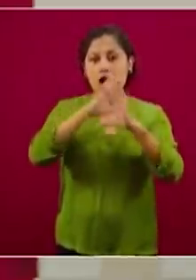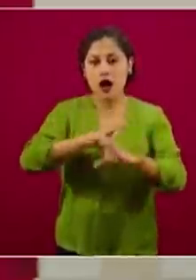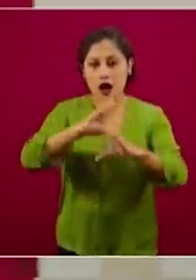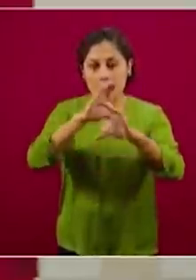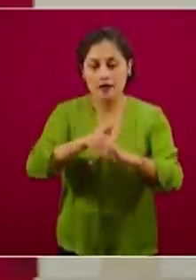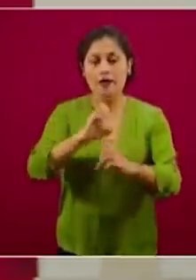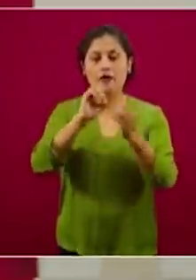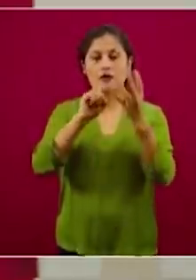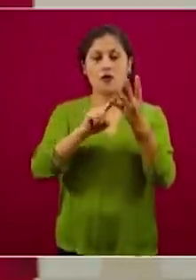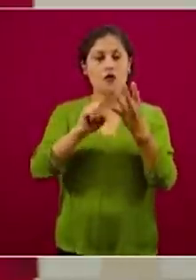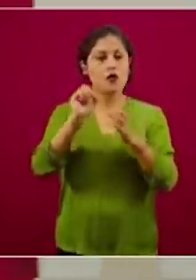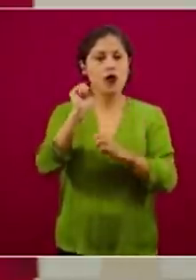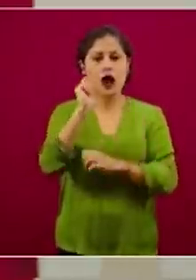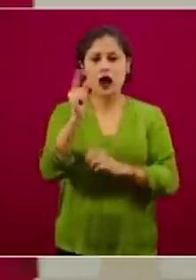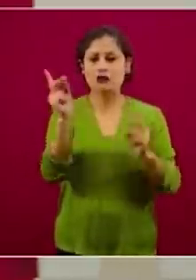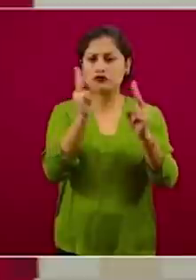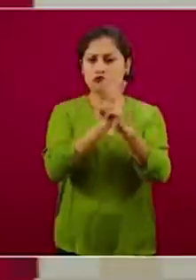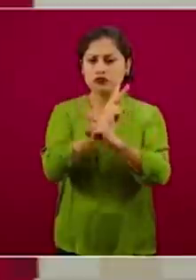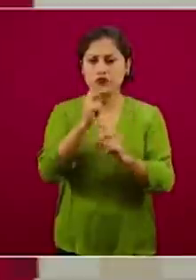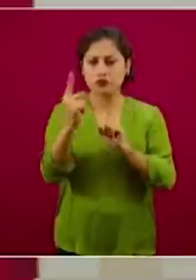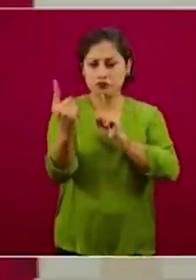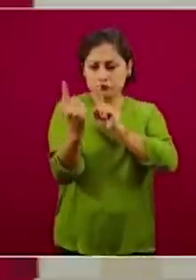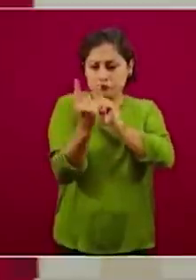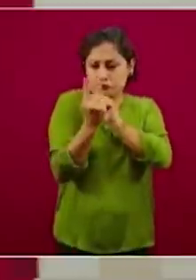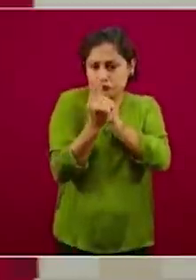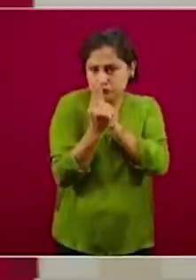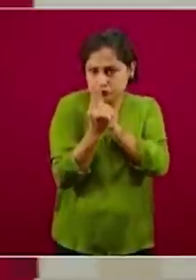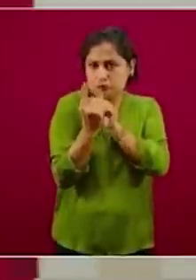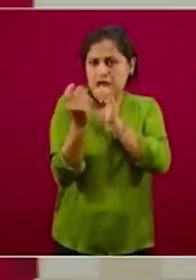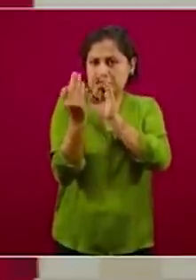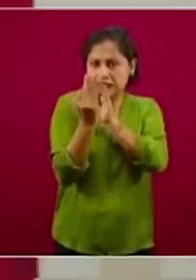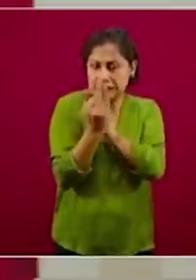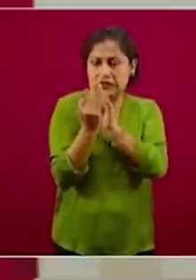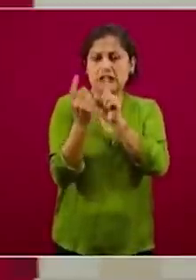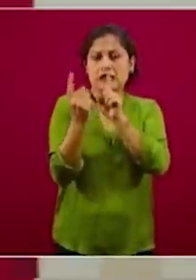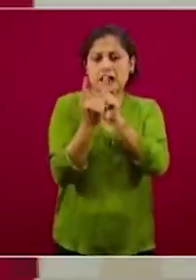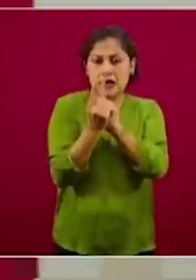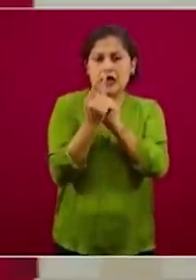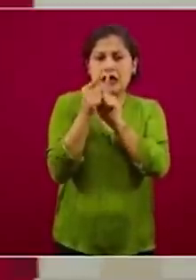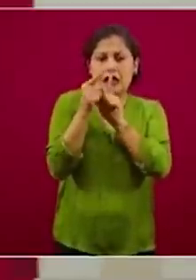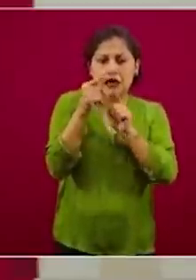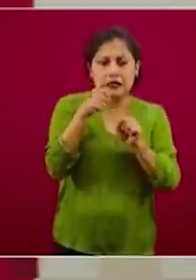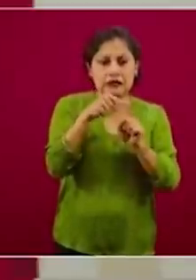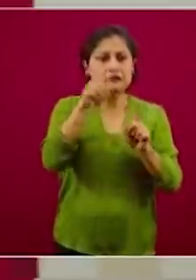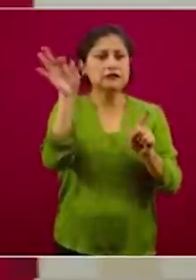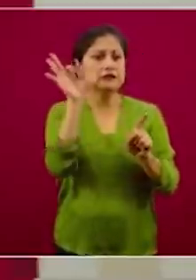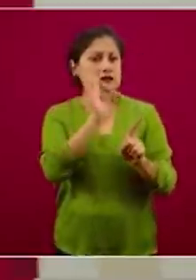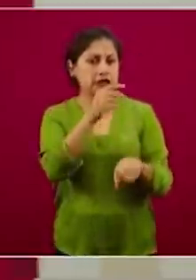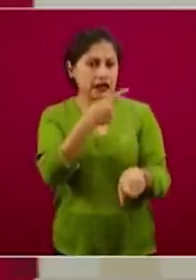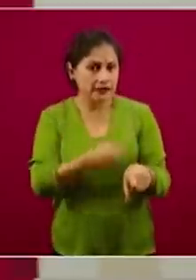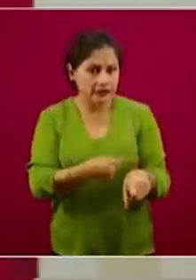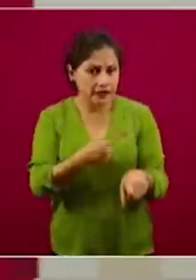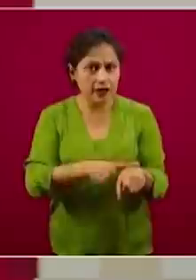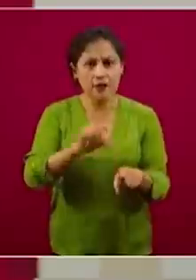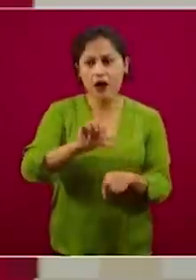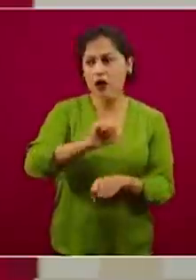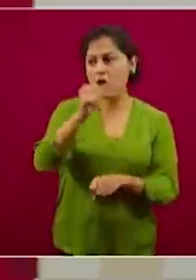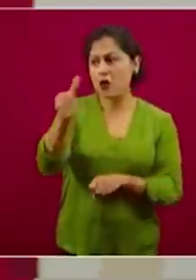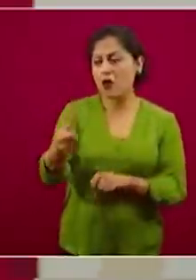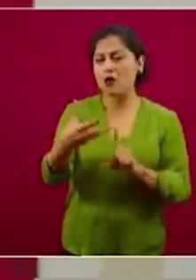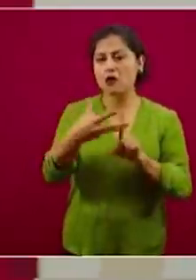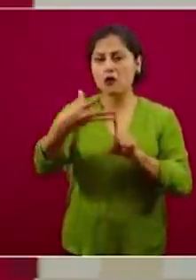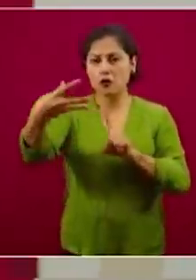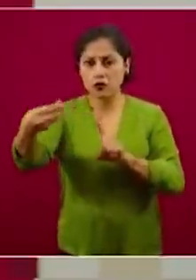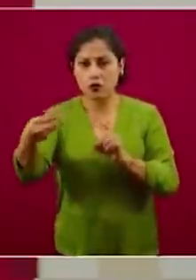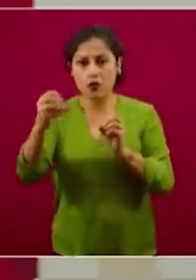demasiado cerca de otra persona que puede estar en capacidad de ser contagiada. La persona que